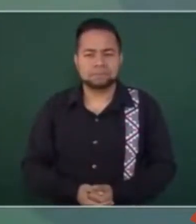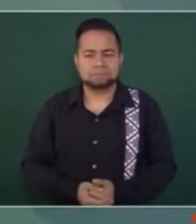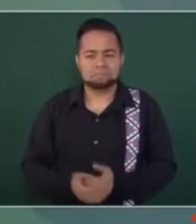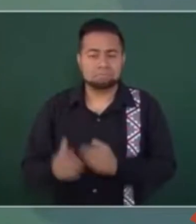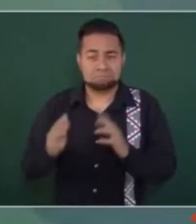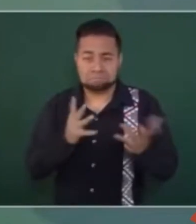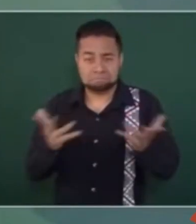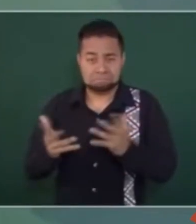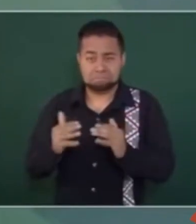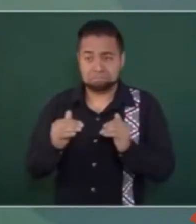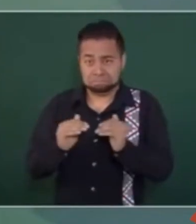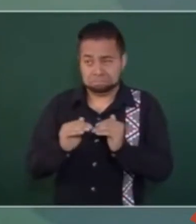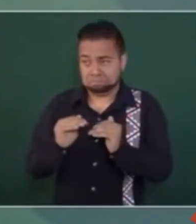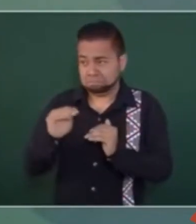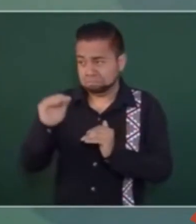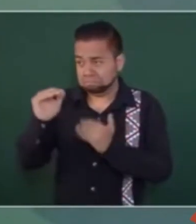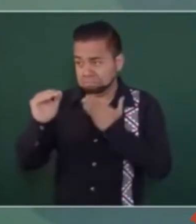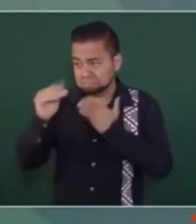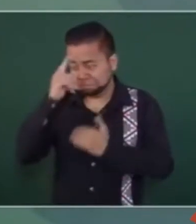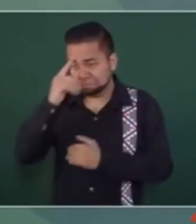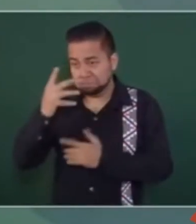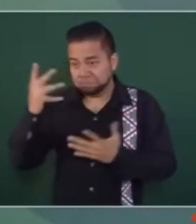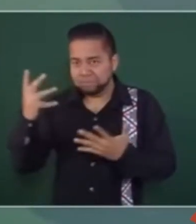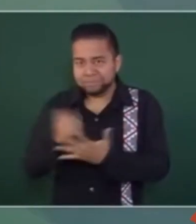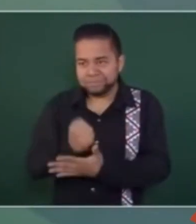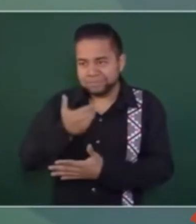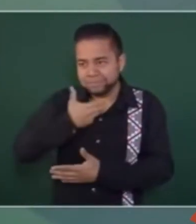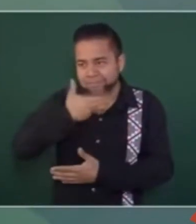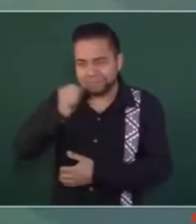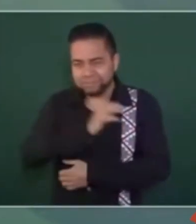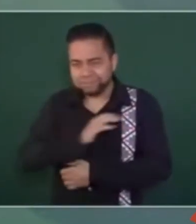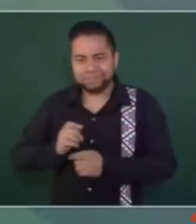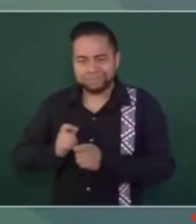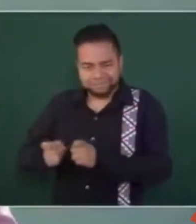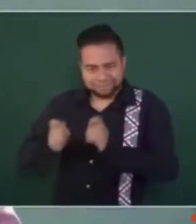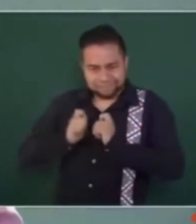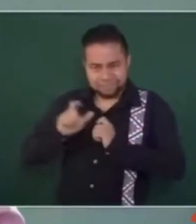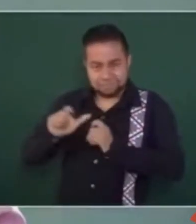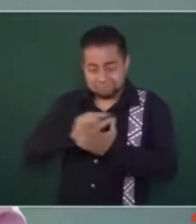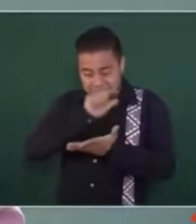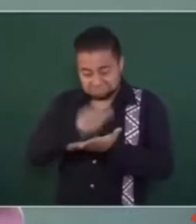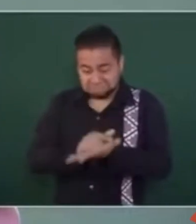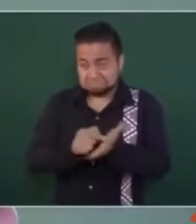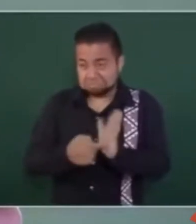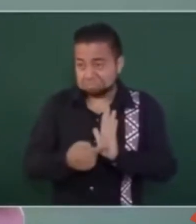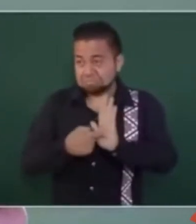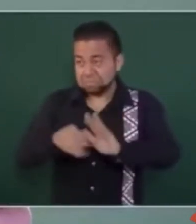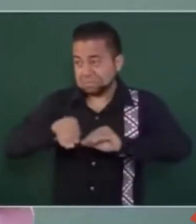posicionado para ser candidato a partir de que saque esa ley